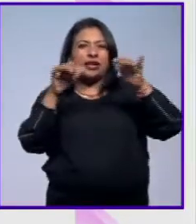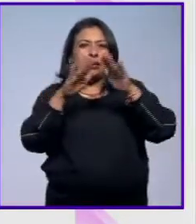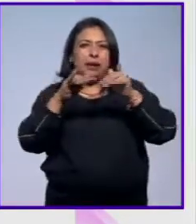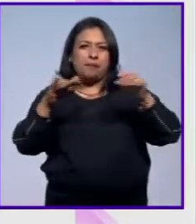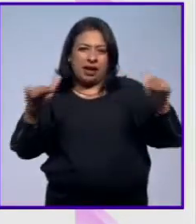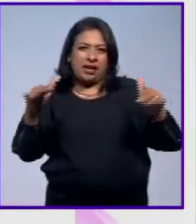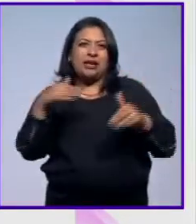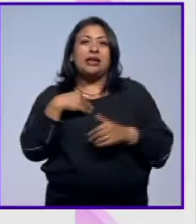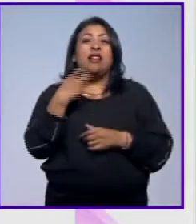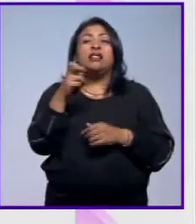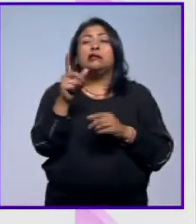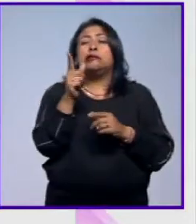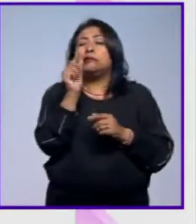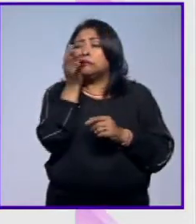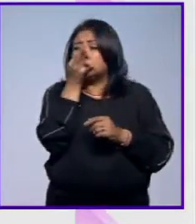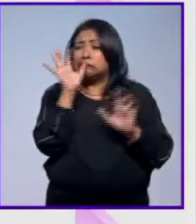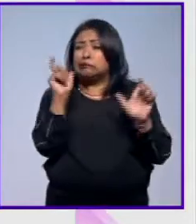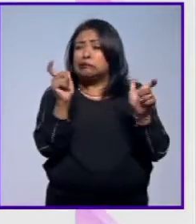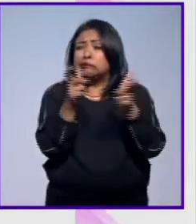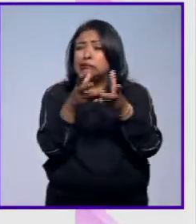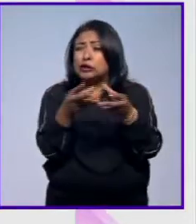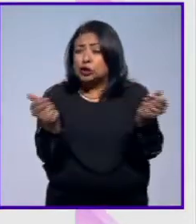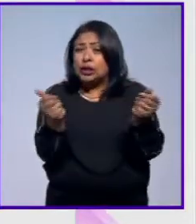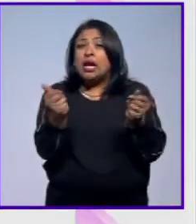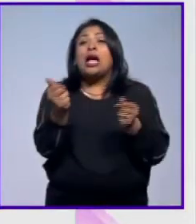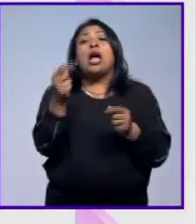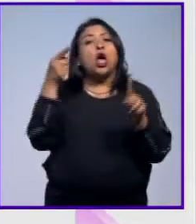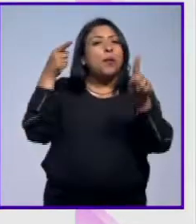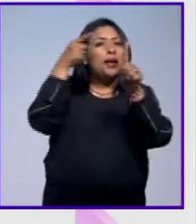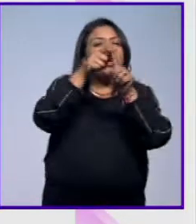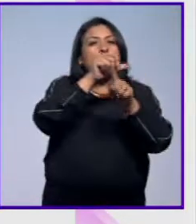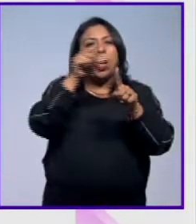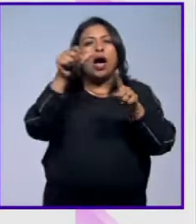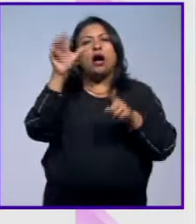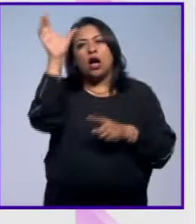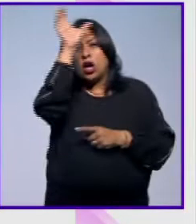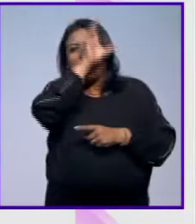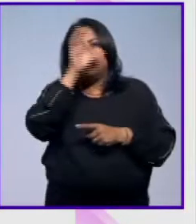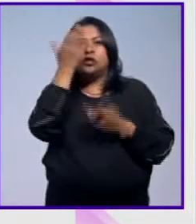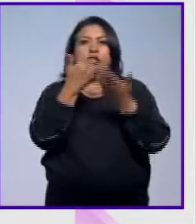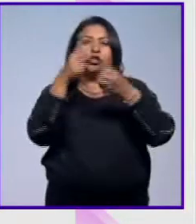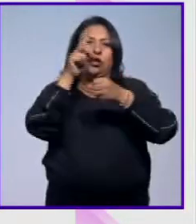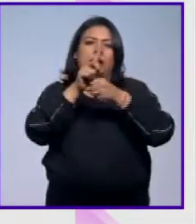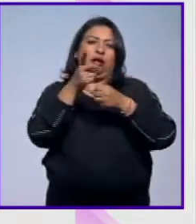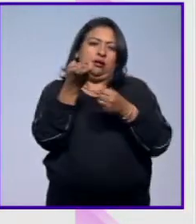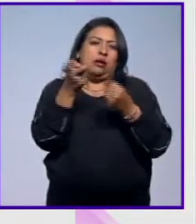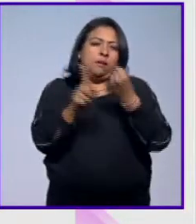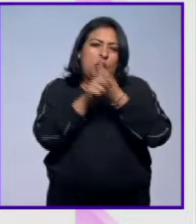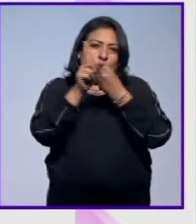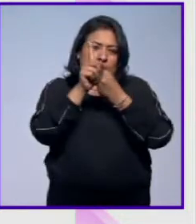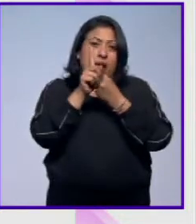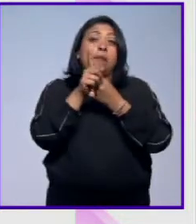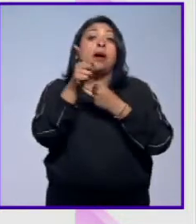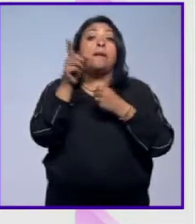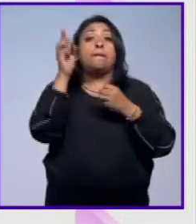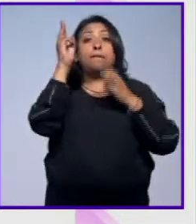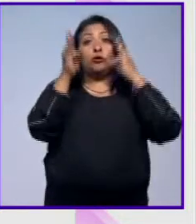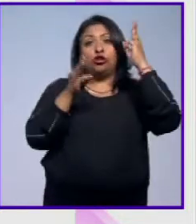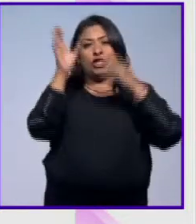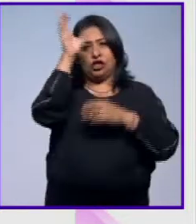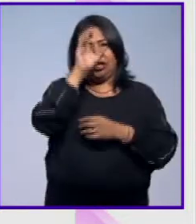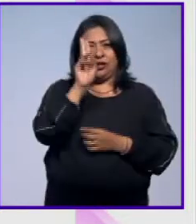cetáceo al borde de la extinción. Con el objetivo de sensibilizar a la sociedad sobre la situación, el Museo de la Ciencias